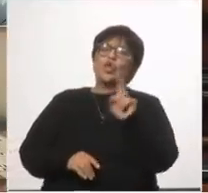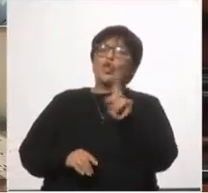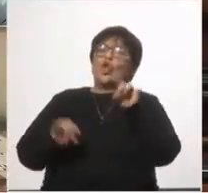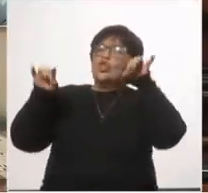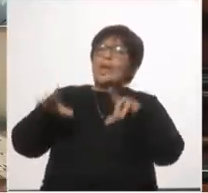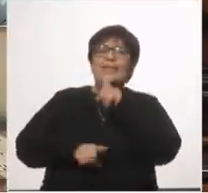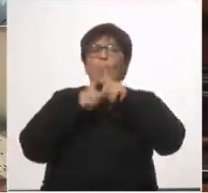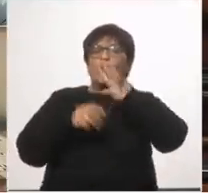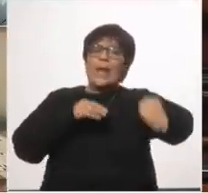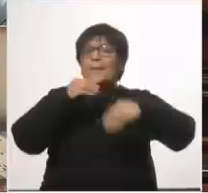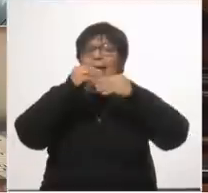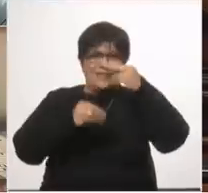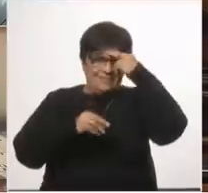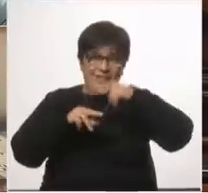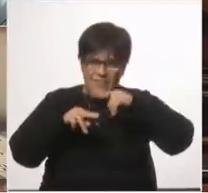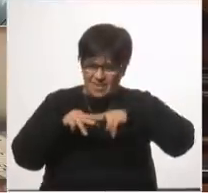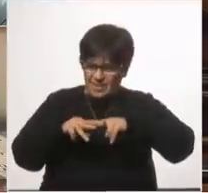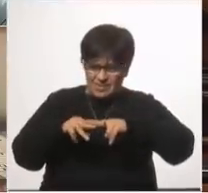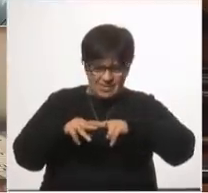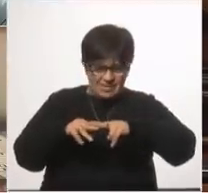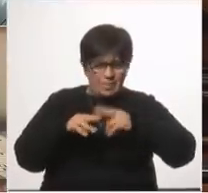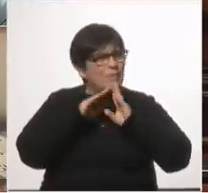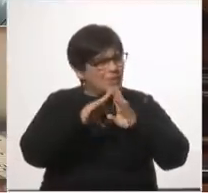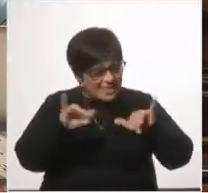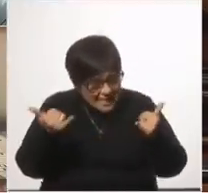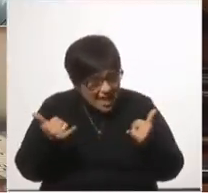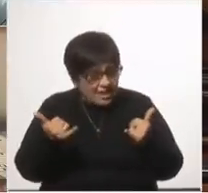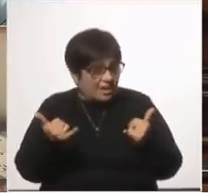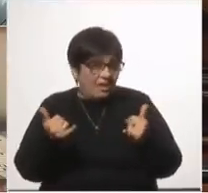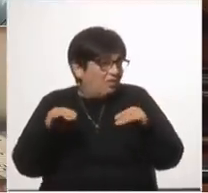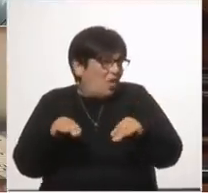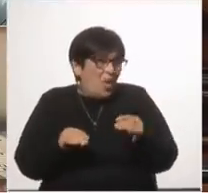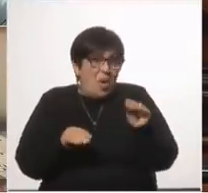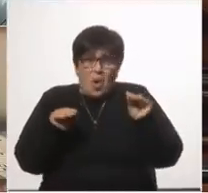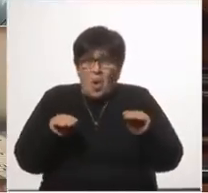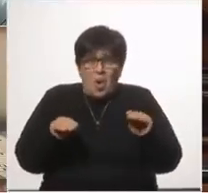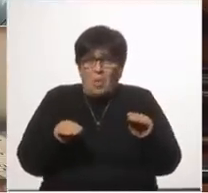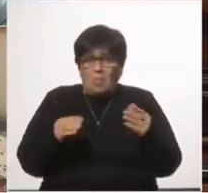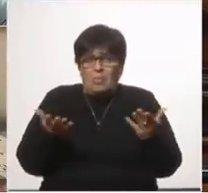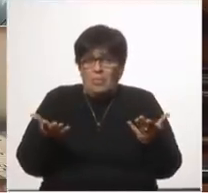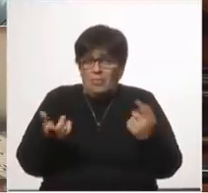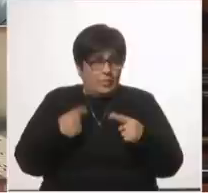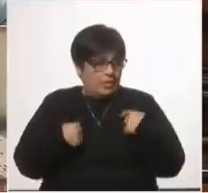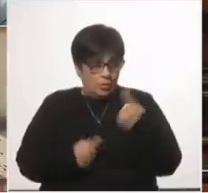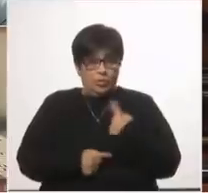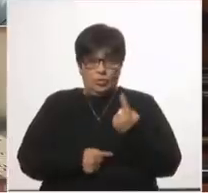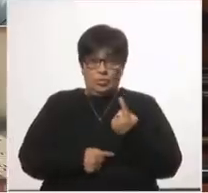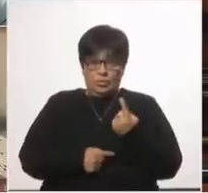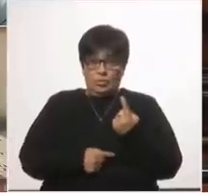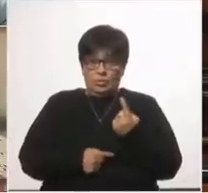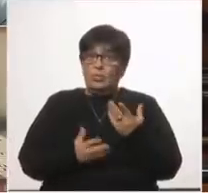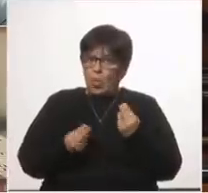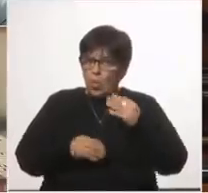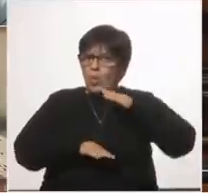las comorbilidades preguntamos ¿ya se hizo eso? es un poquito son muy pocas pero para nosotros gran